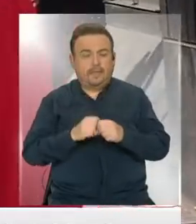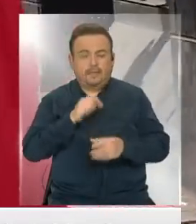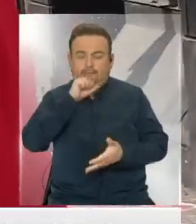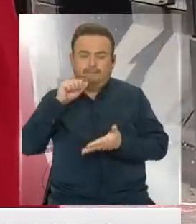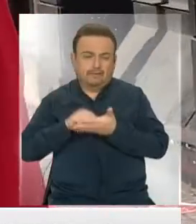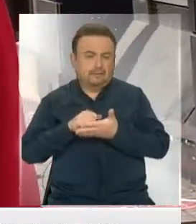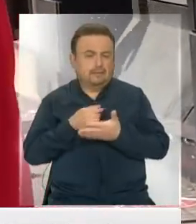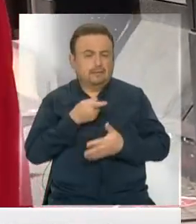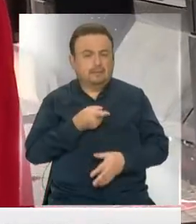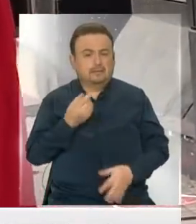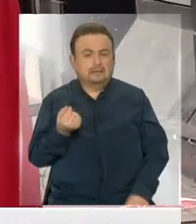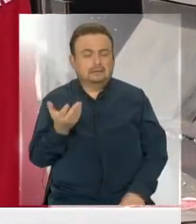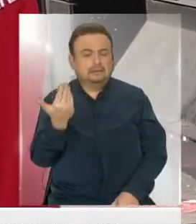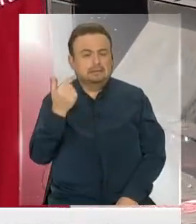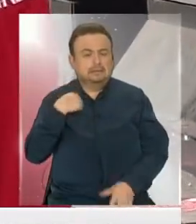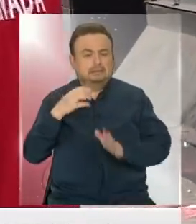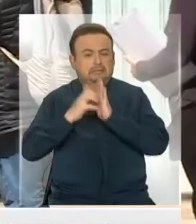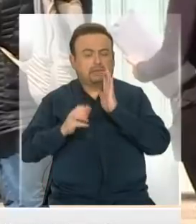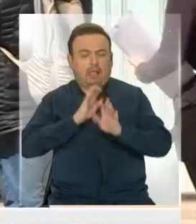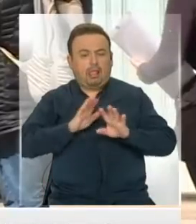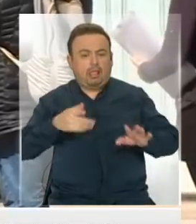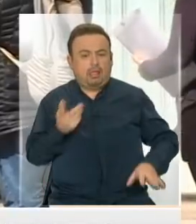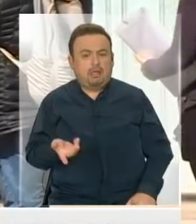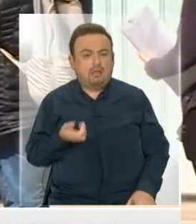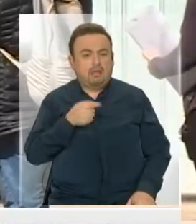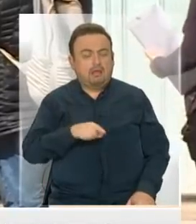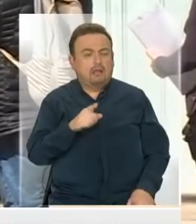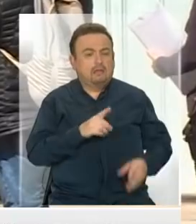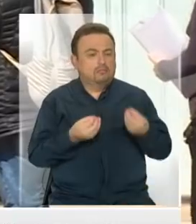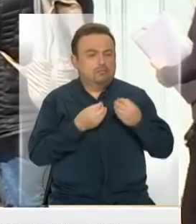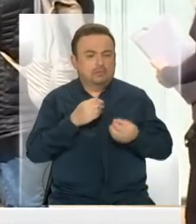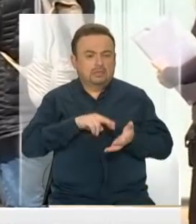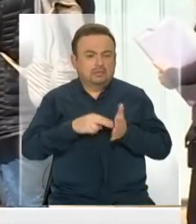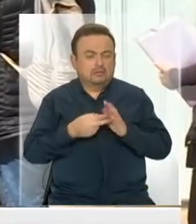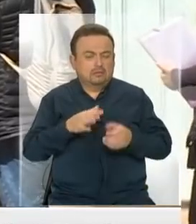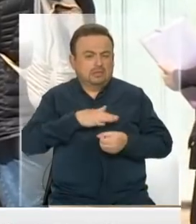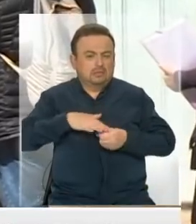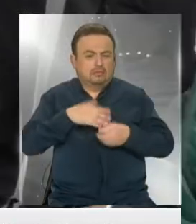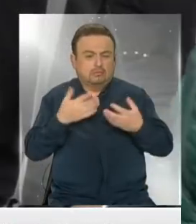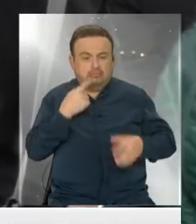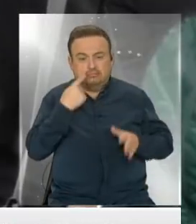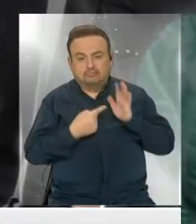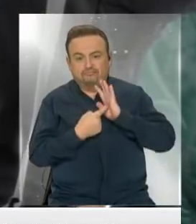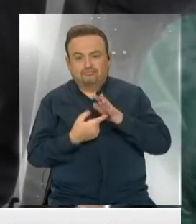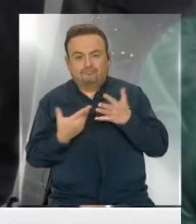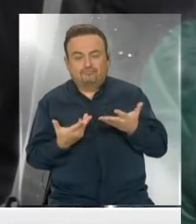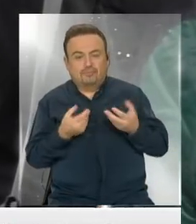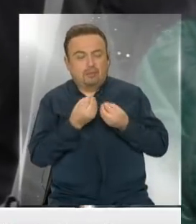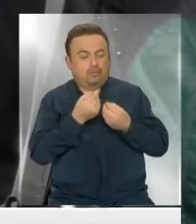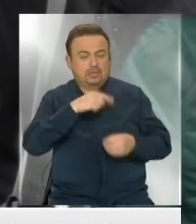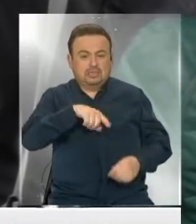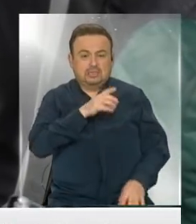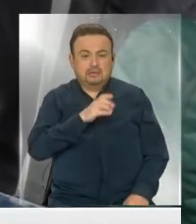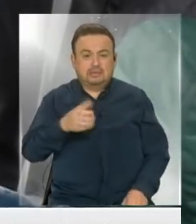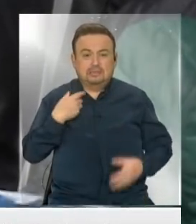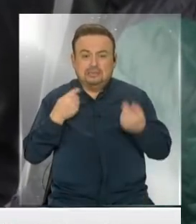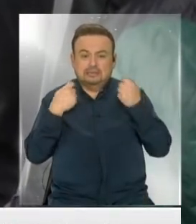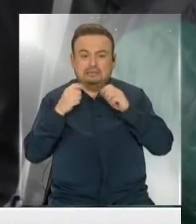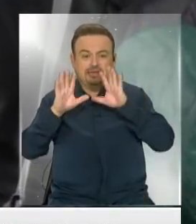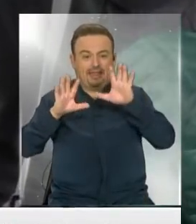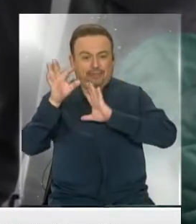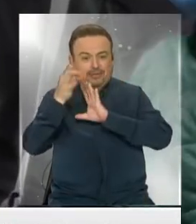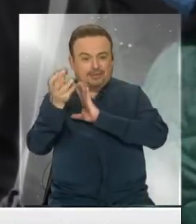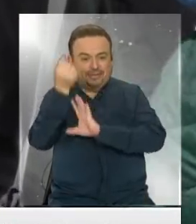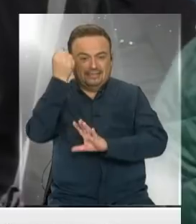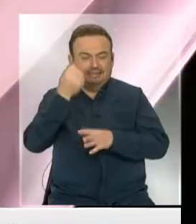reclamando el dinero de sus cotizaciones ante la indefensión que dicen enfrentar y que hoy queda en evidencia cuando muchas personas intentan retirar